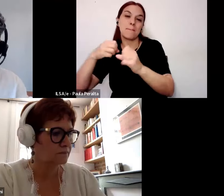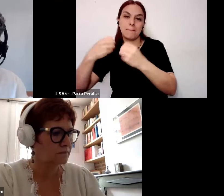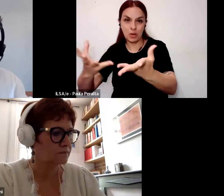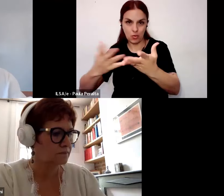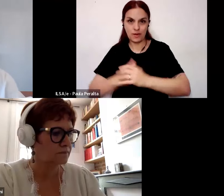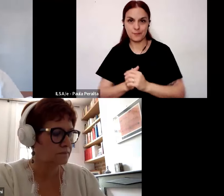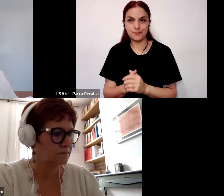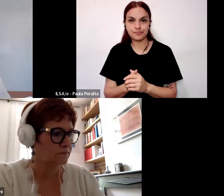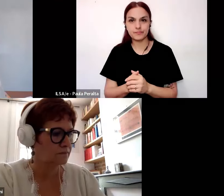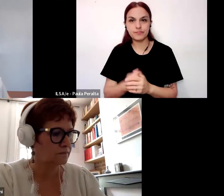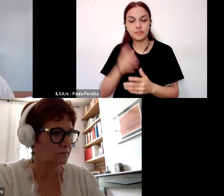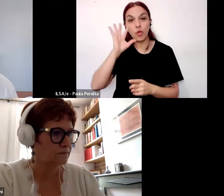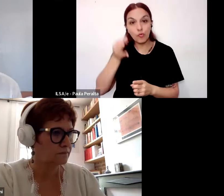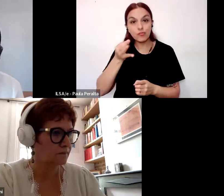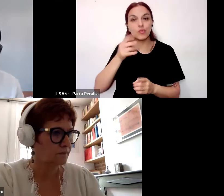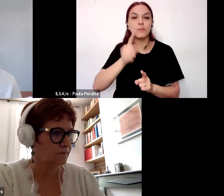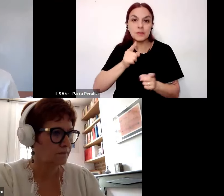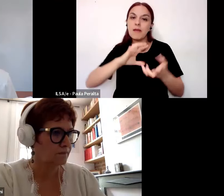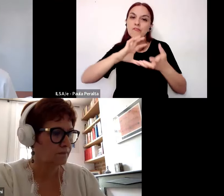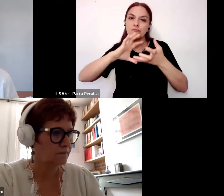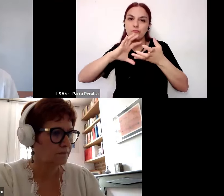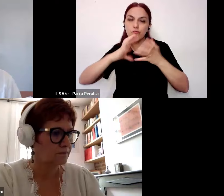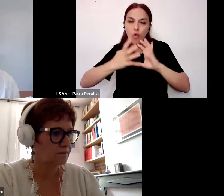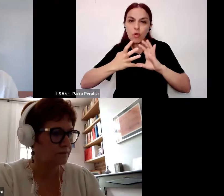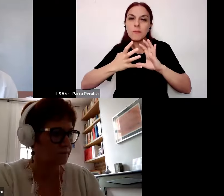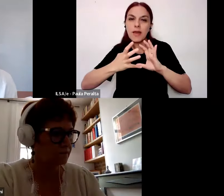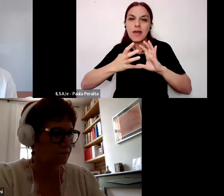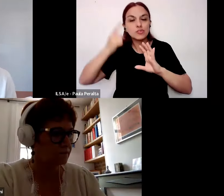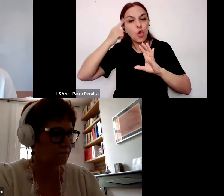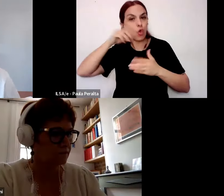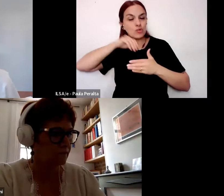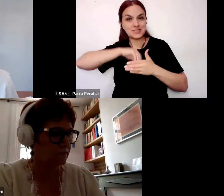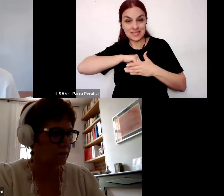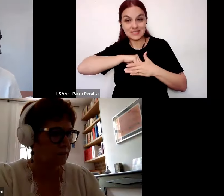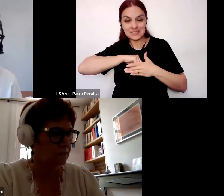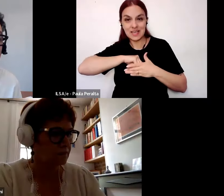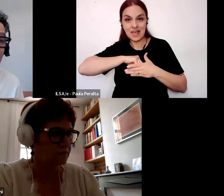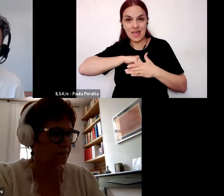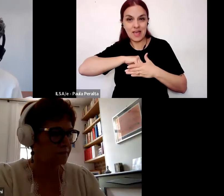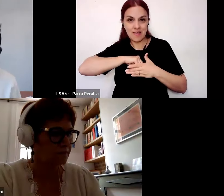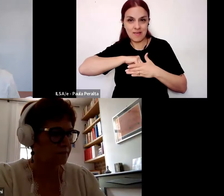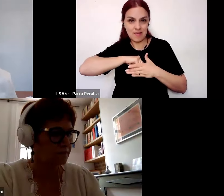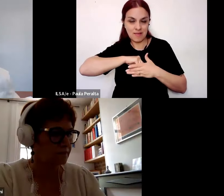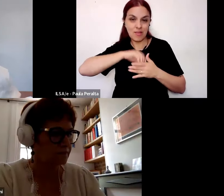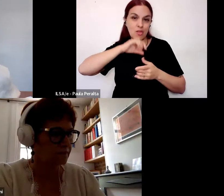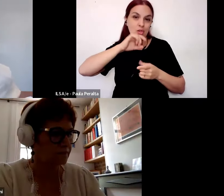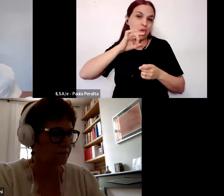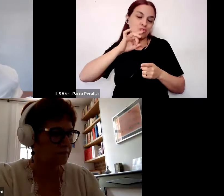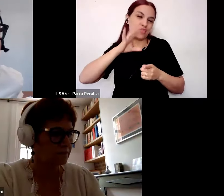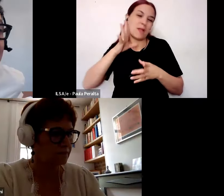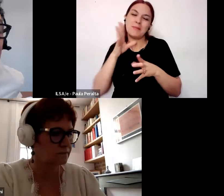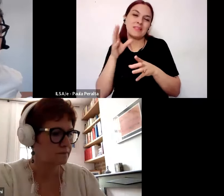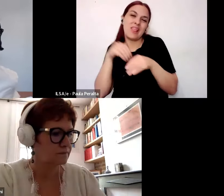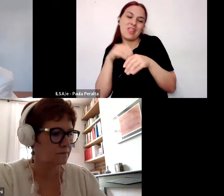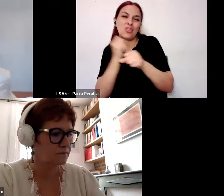que esas formas de conciencia discursiva van mucho más allá de la conciencia práctica o del